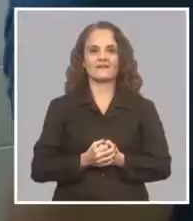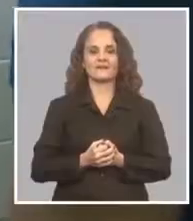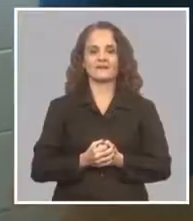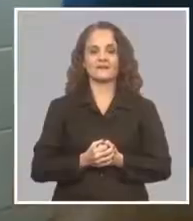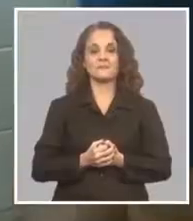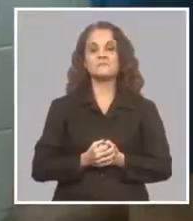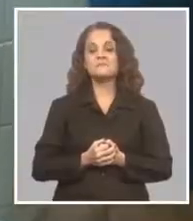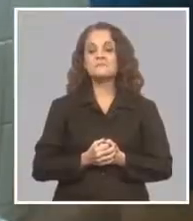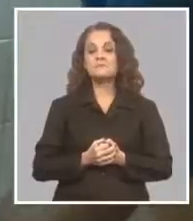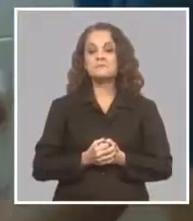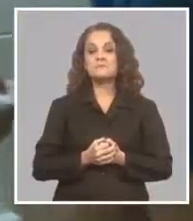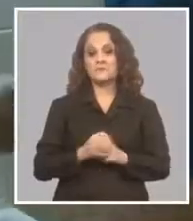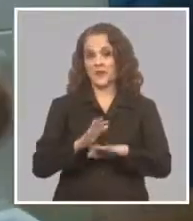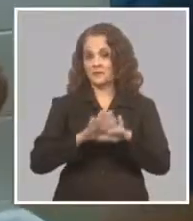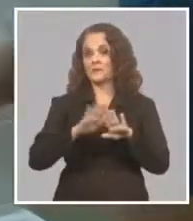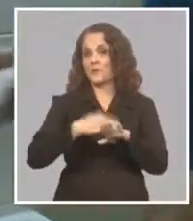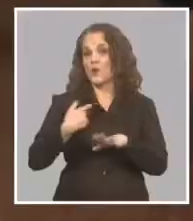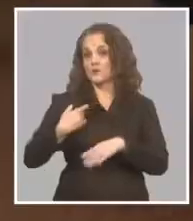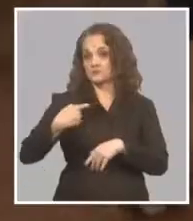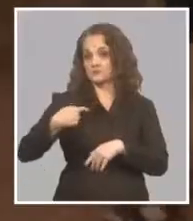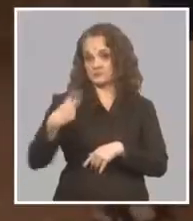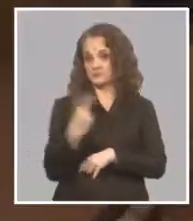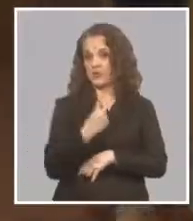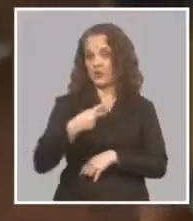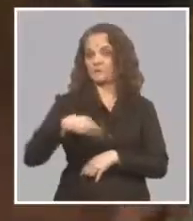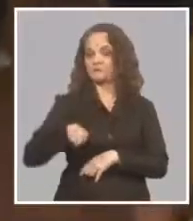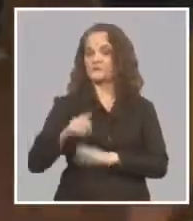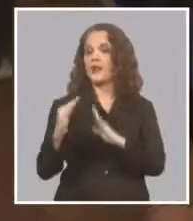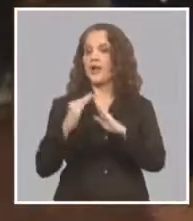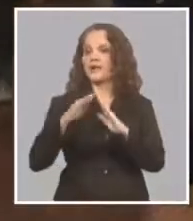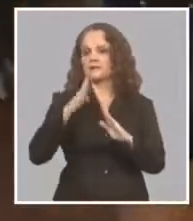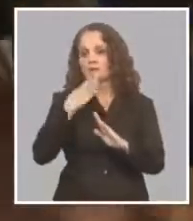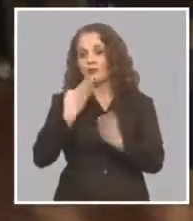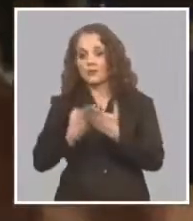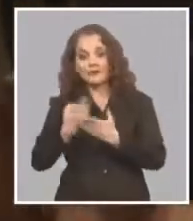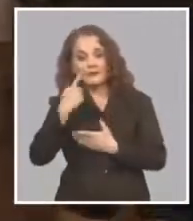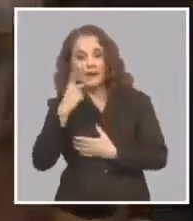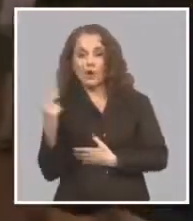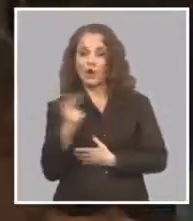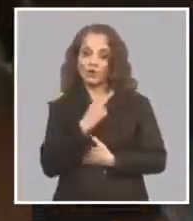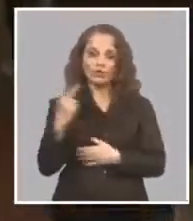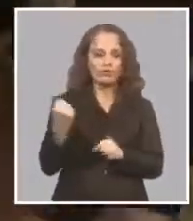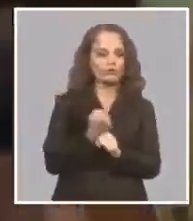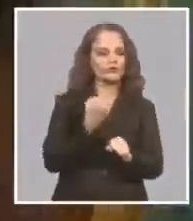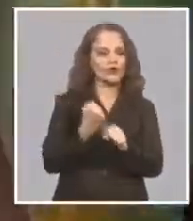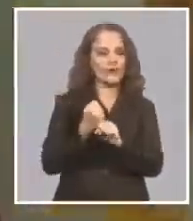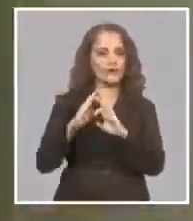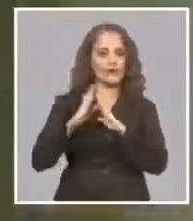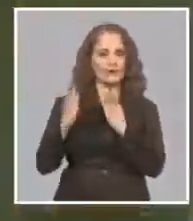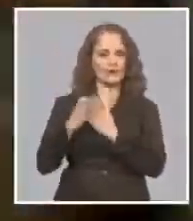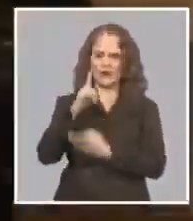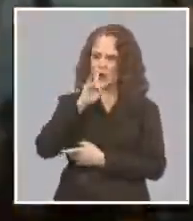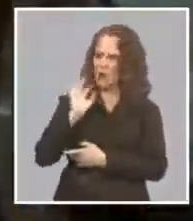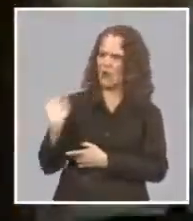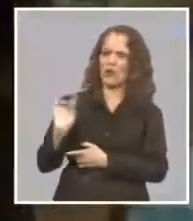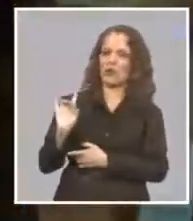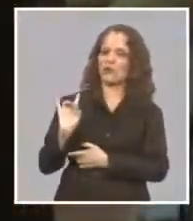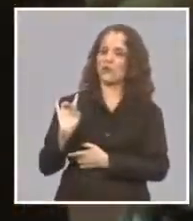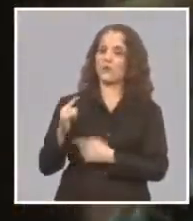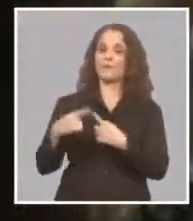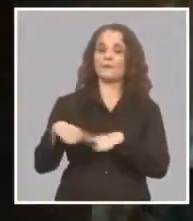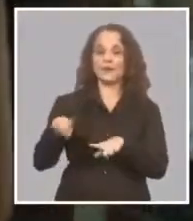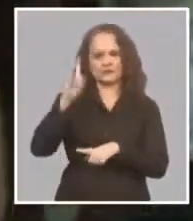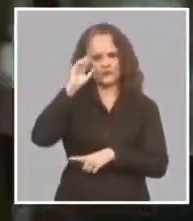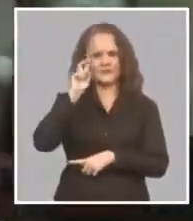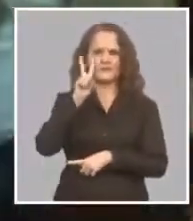Cuando lo propusimos en la casa Nuestras familias nunca nos dijeron que no Pero de alguna manera sentimos que les